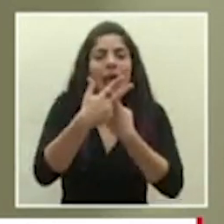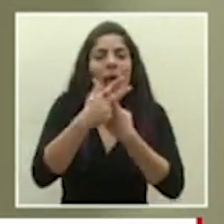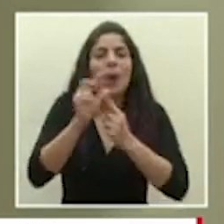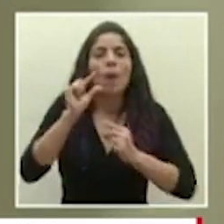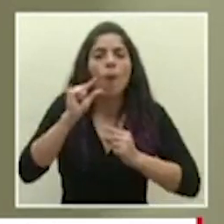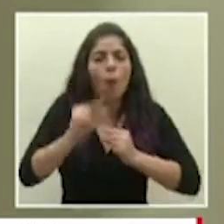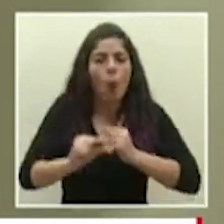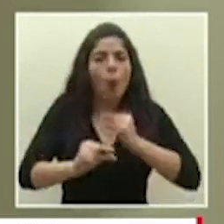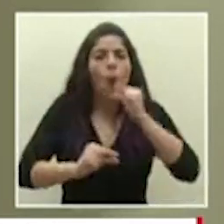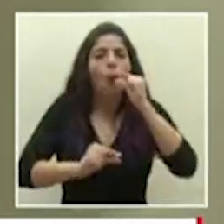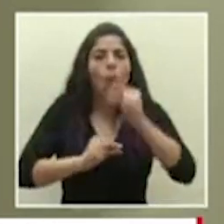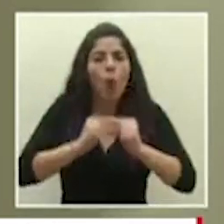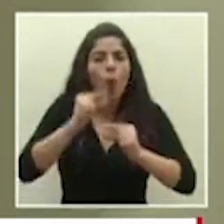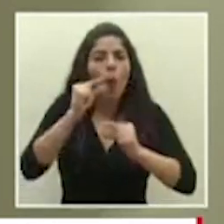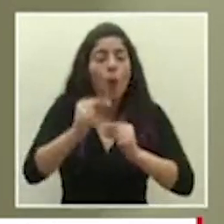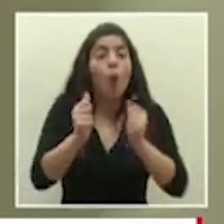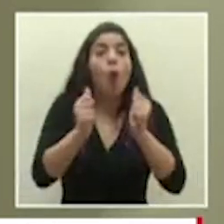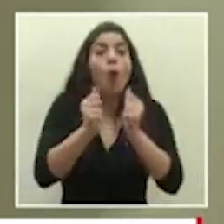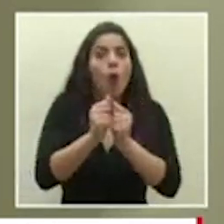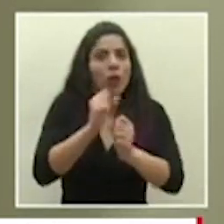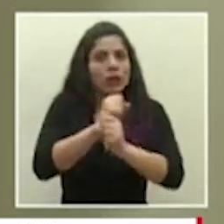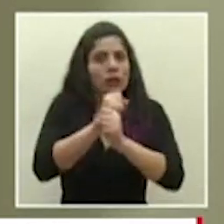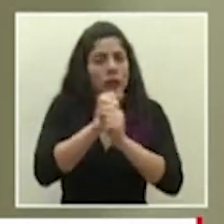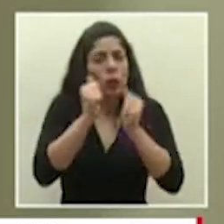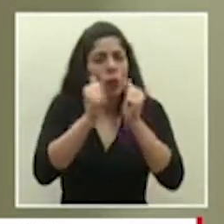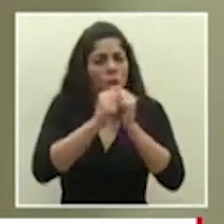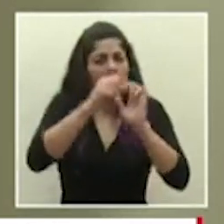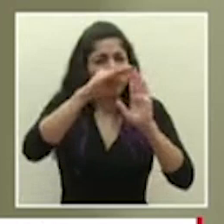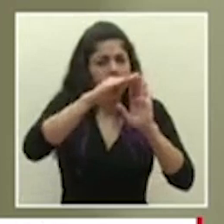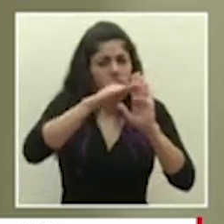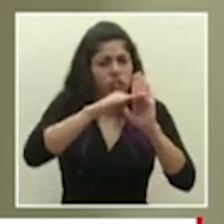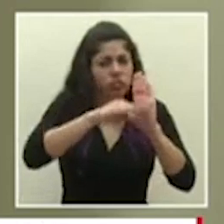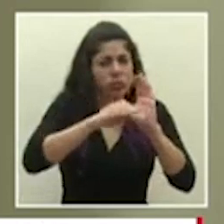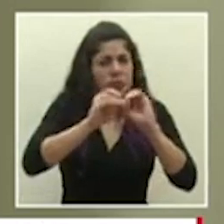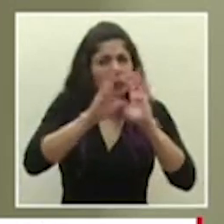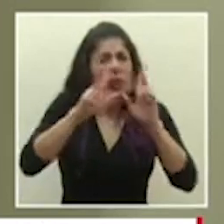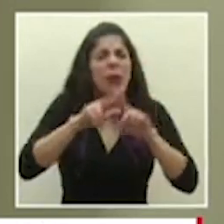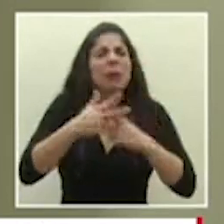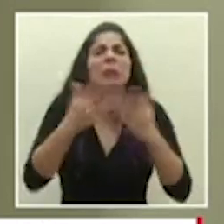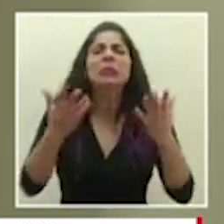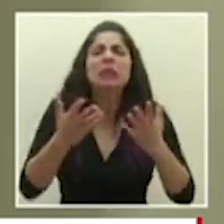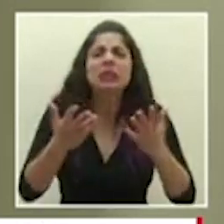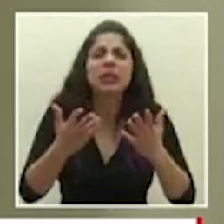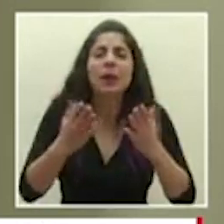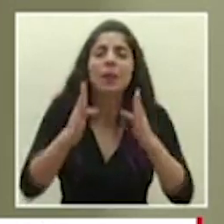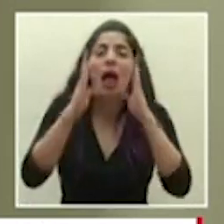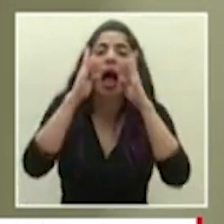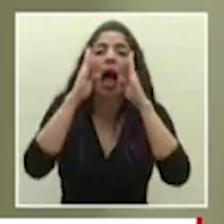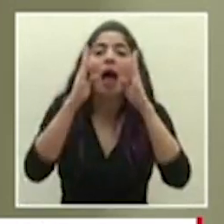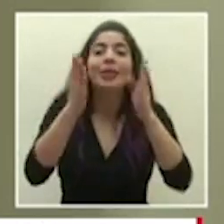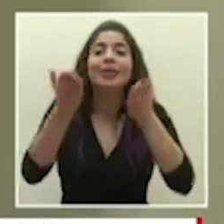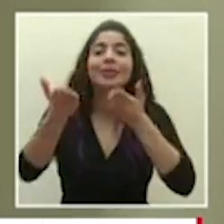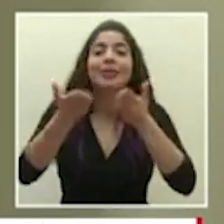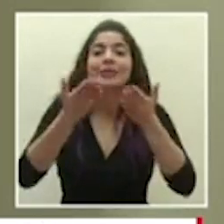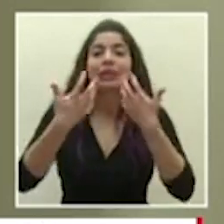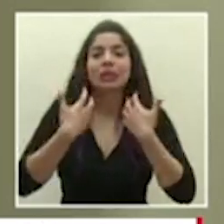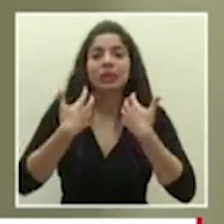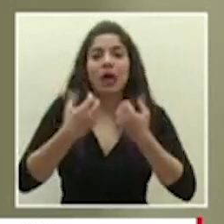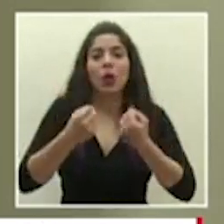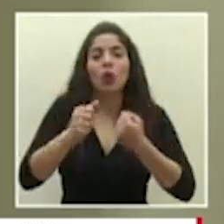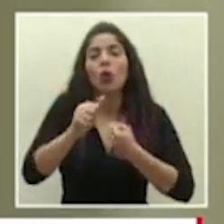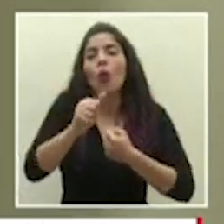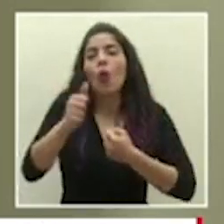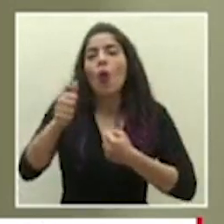progresiva y segura con protocolos la atención de servicios de salud de otras